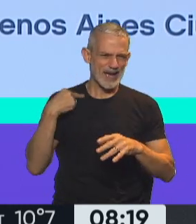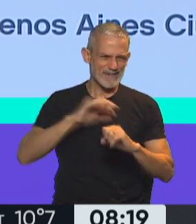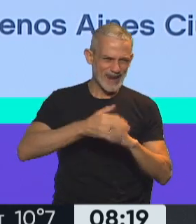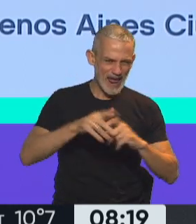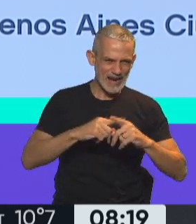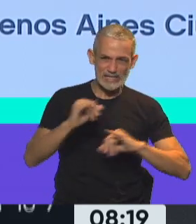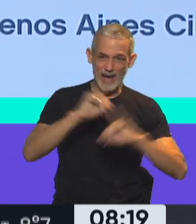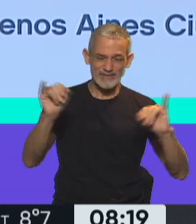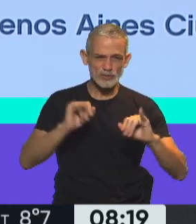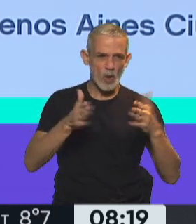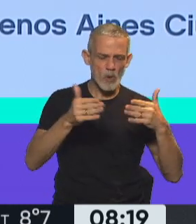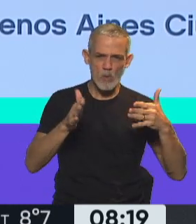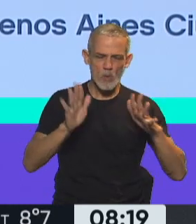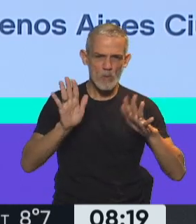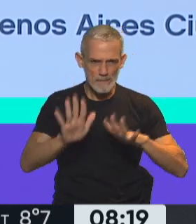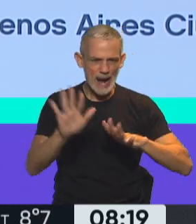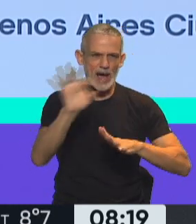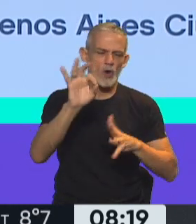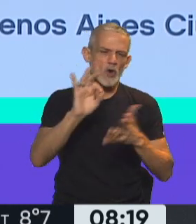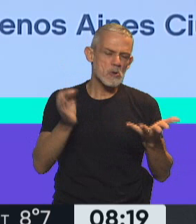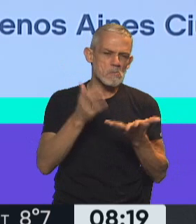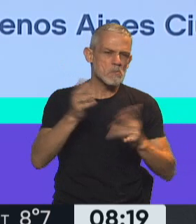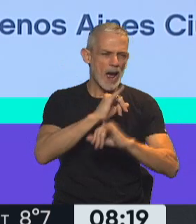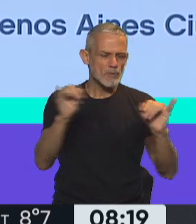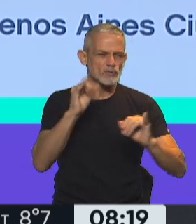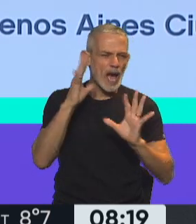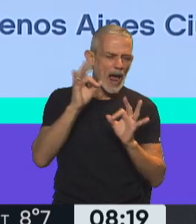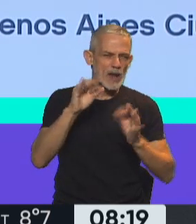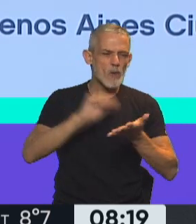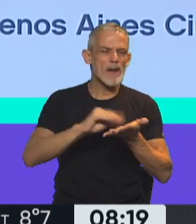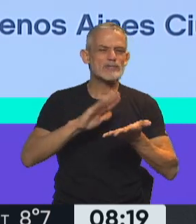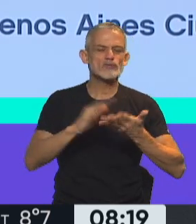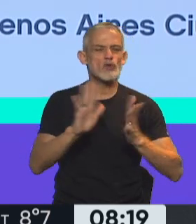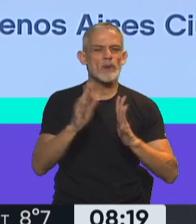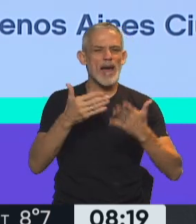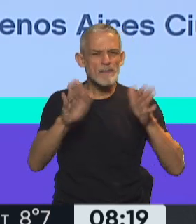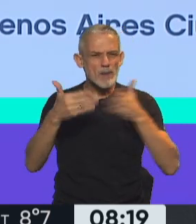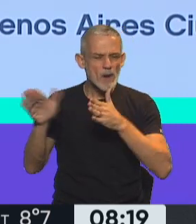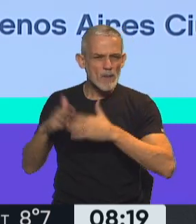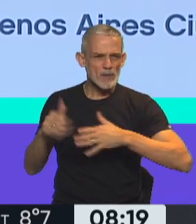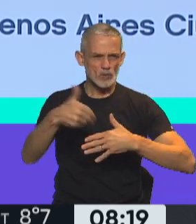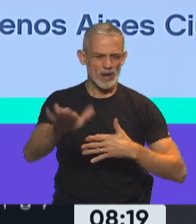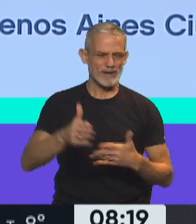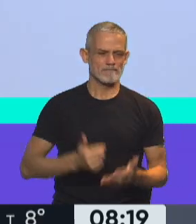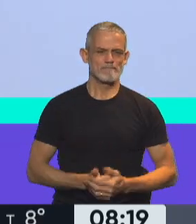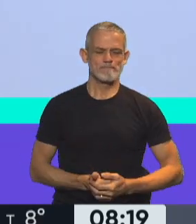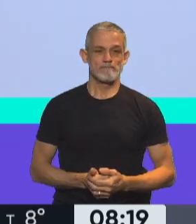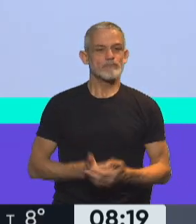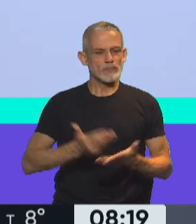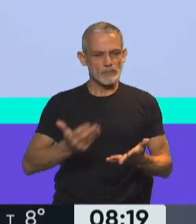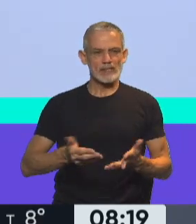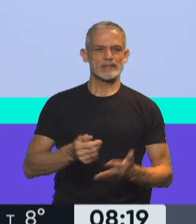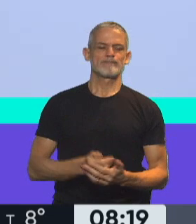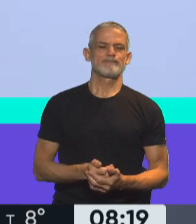Queremos saber en qué instancia estamos de eso, si hay posibilidades de anunciar algo en materia de algún tipo de apertura de aquí a próximos días. Gracias. Cómo no,